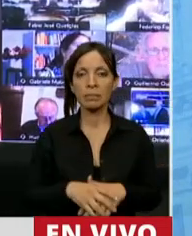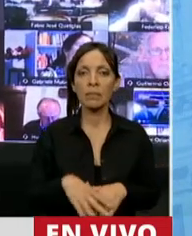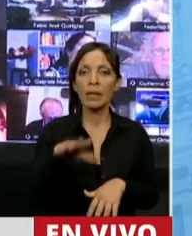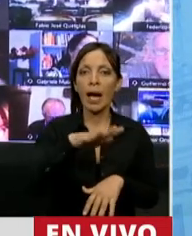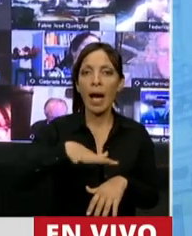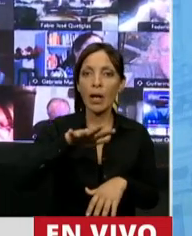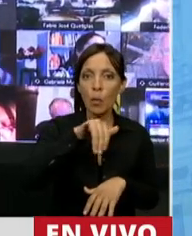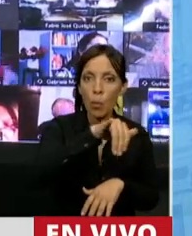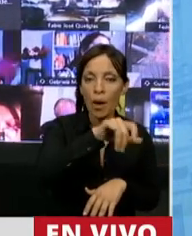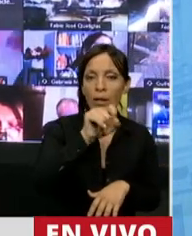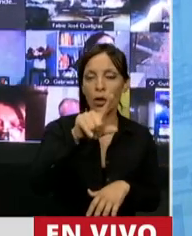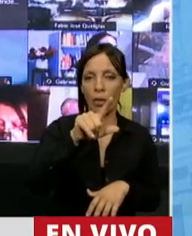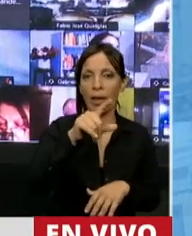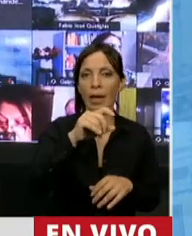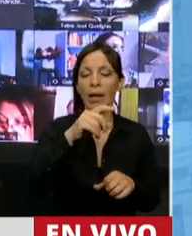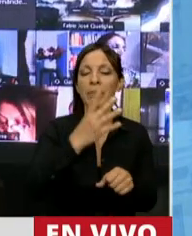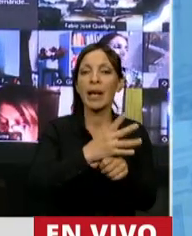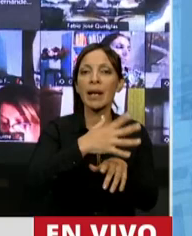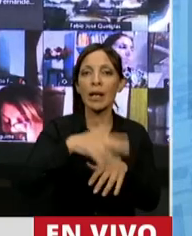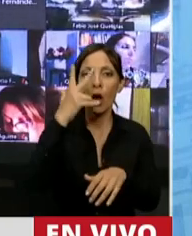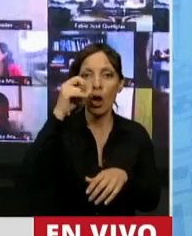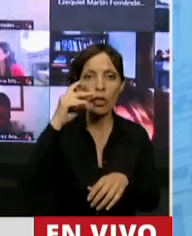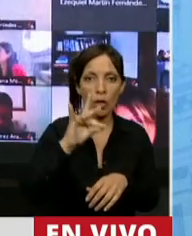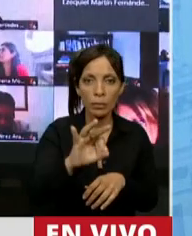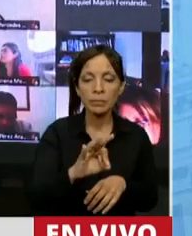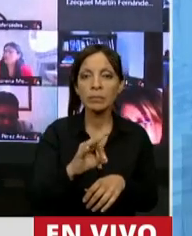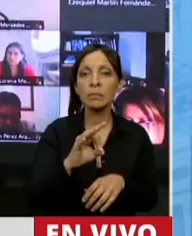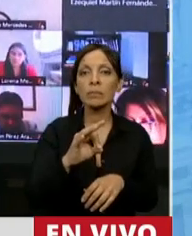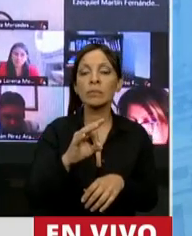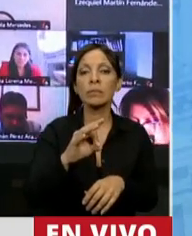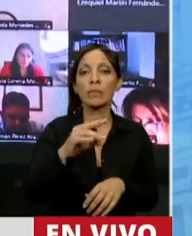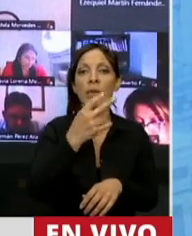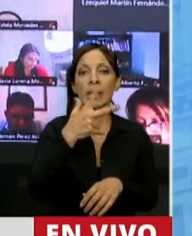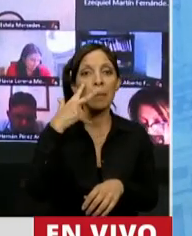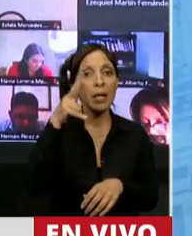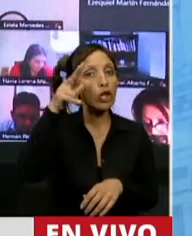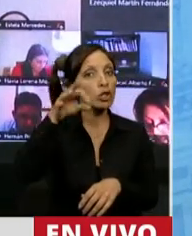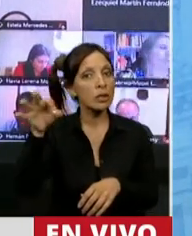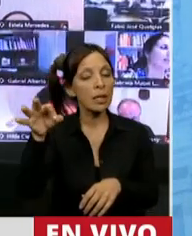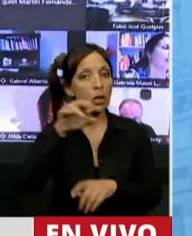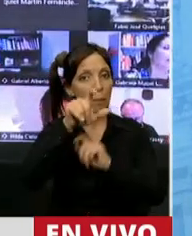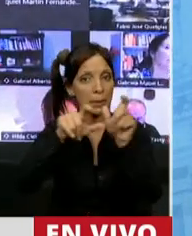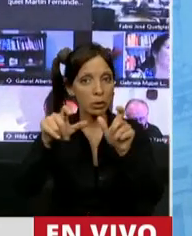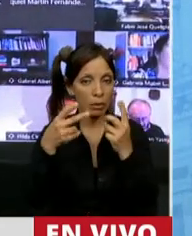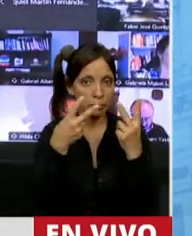de Río Hondo, recibió solamente 8.300 pasajeros y 130